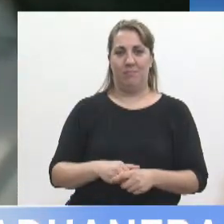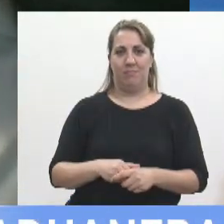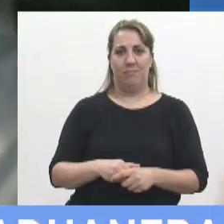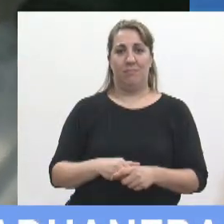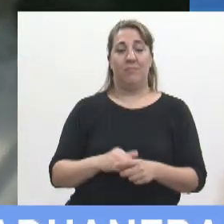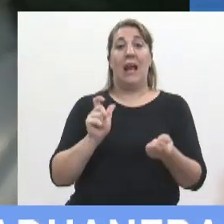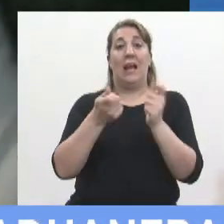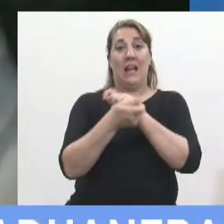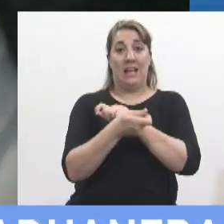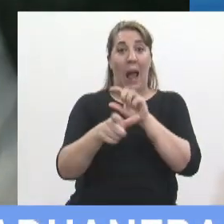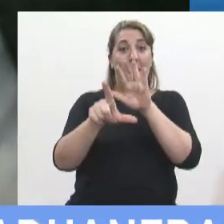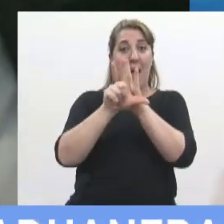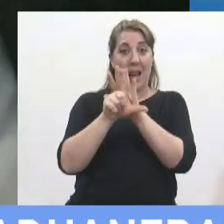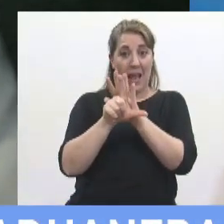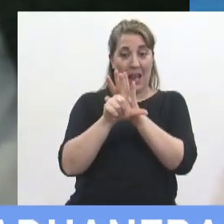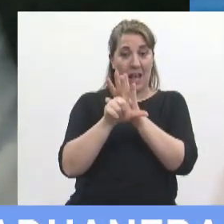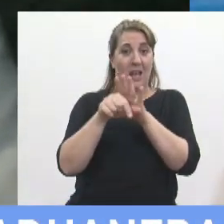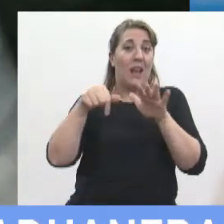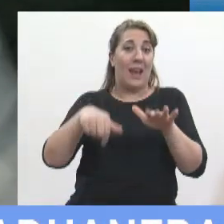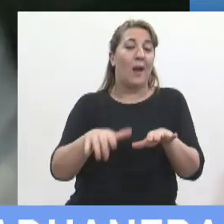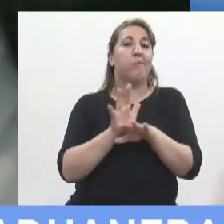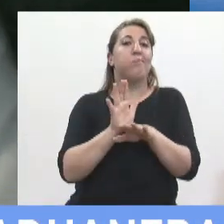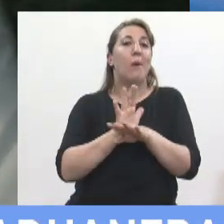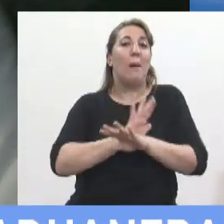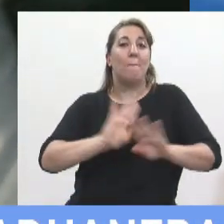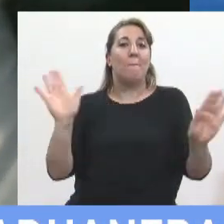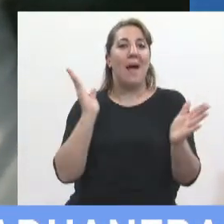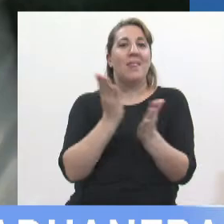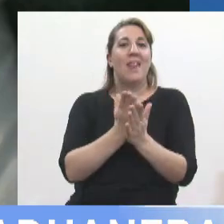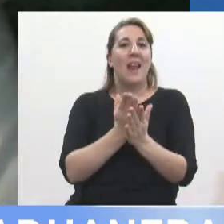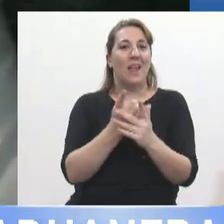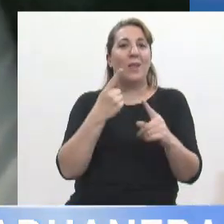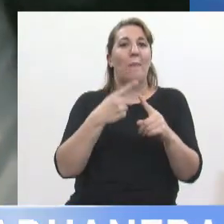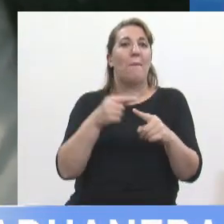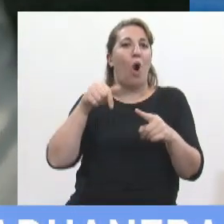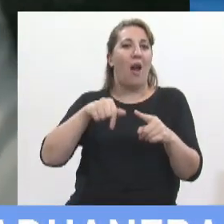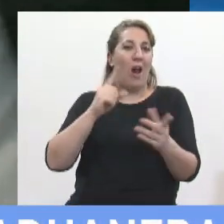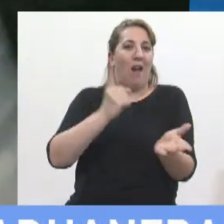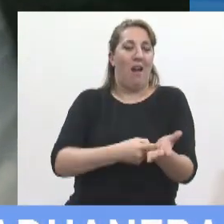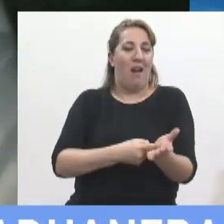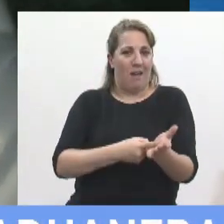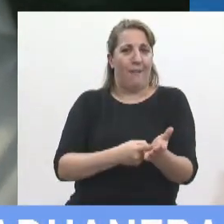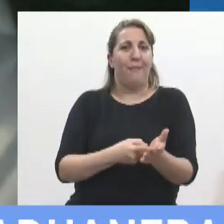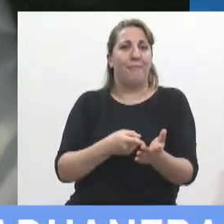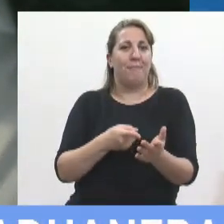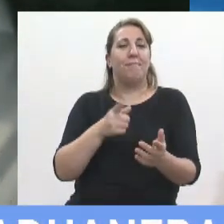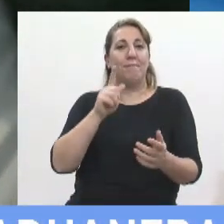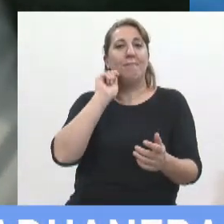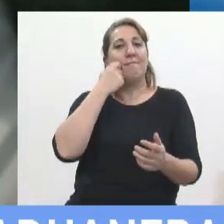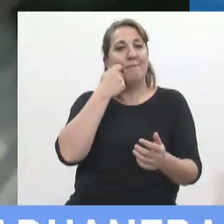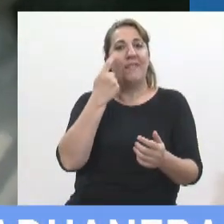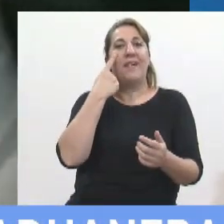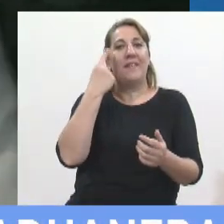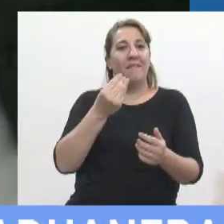cambiando la ley esto deja de ser delito por mutación del principio administrativo es una maravilla del ingenio